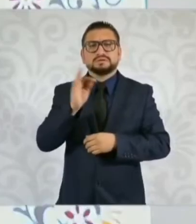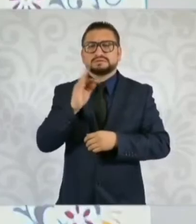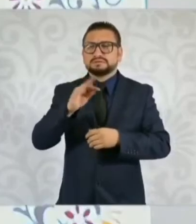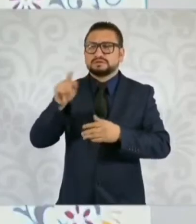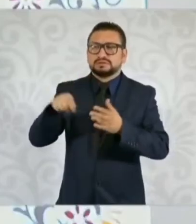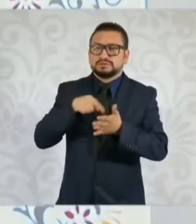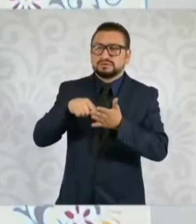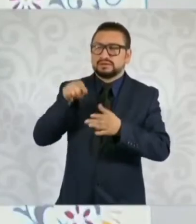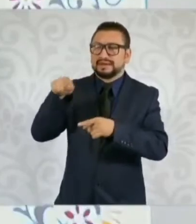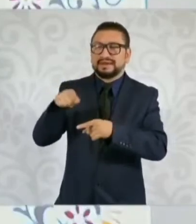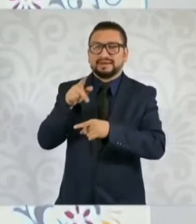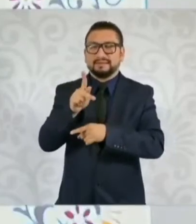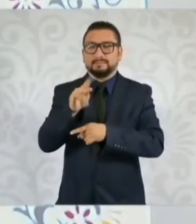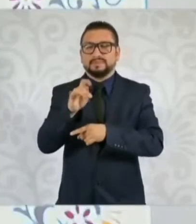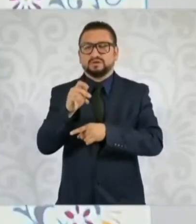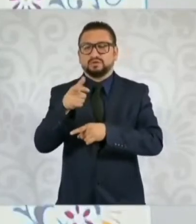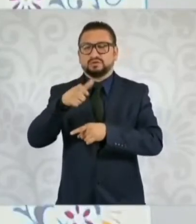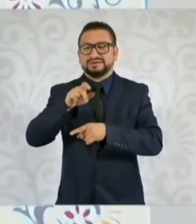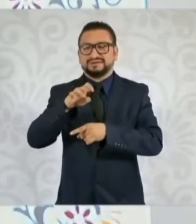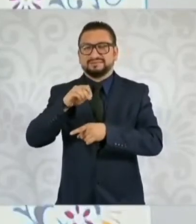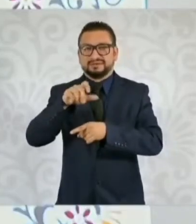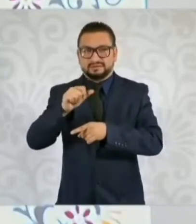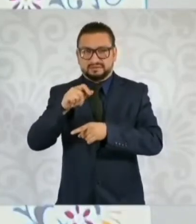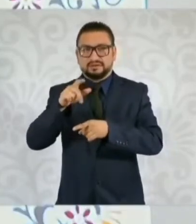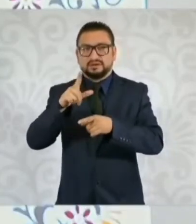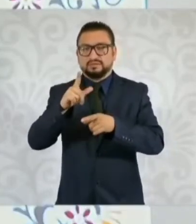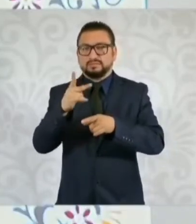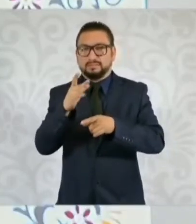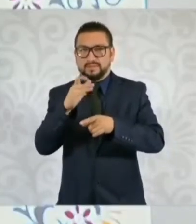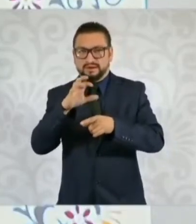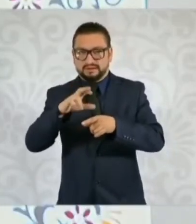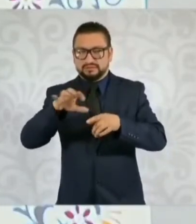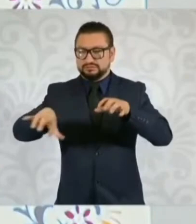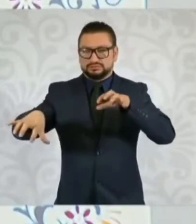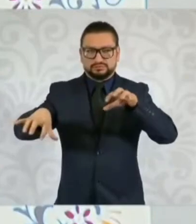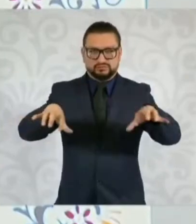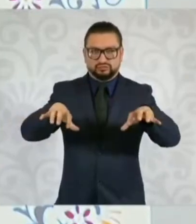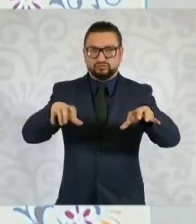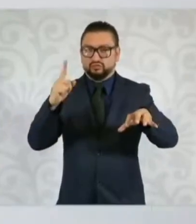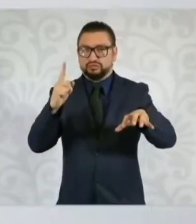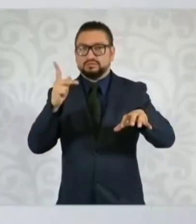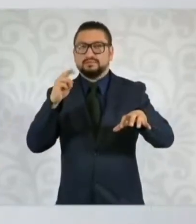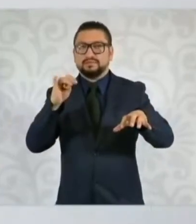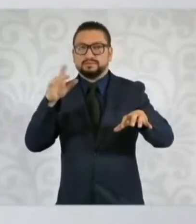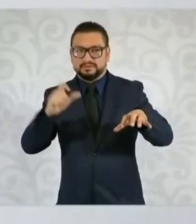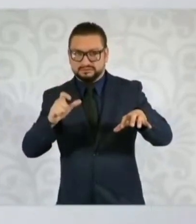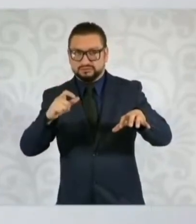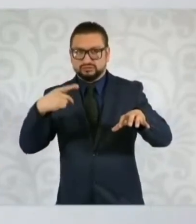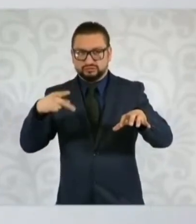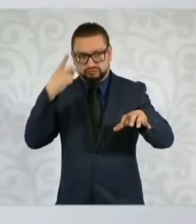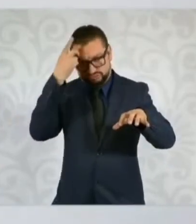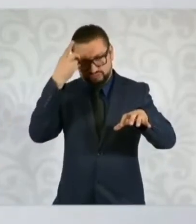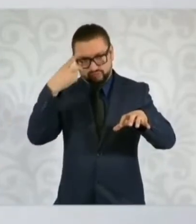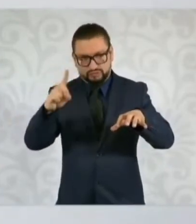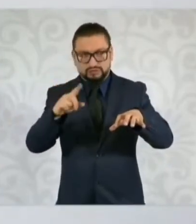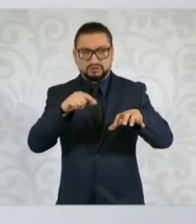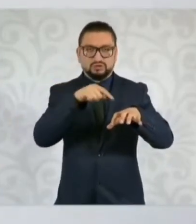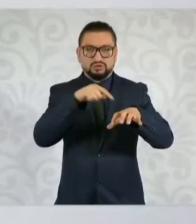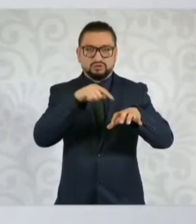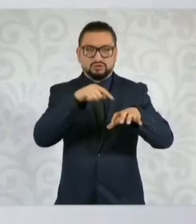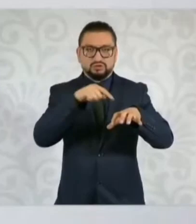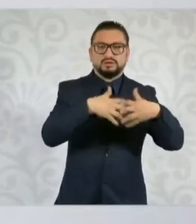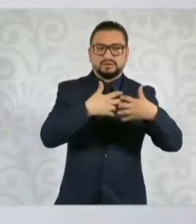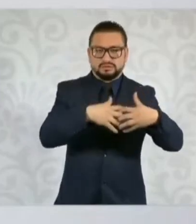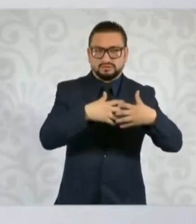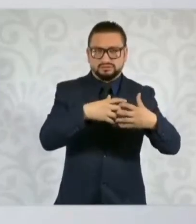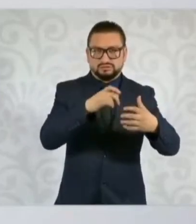parte de la petroquímica. Acuérdense que el IPAR tiene dos unidades, una parte que es de Pemex, otra parte es la refinería petroquímica de